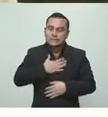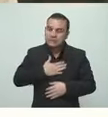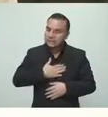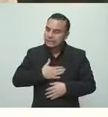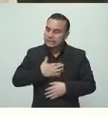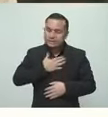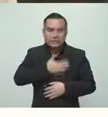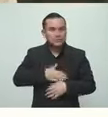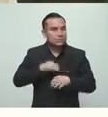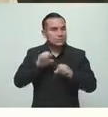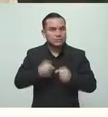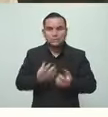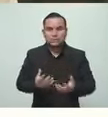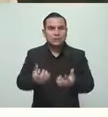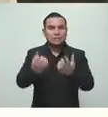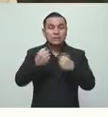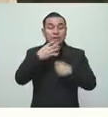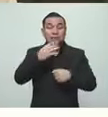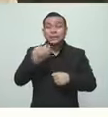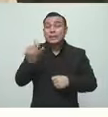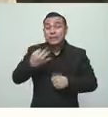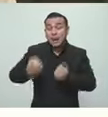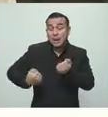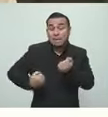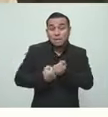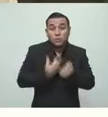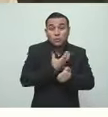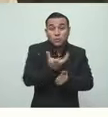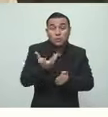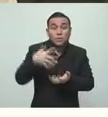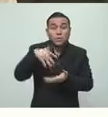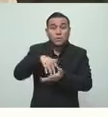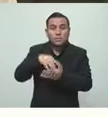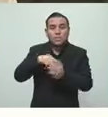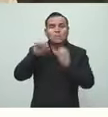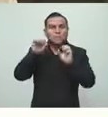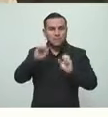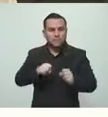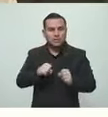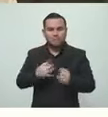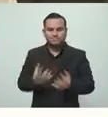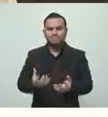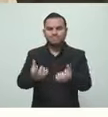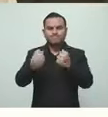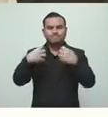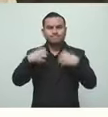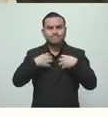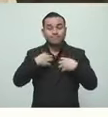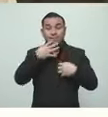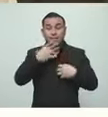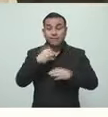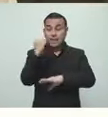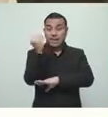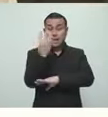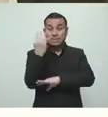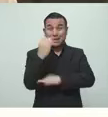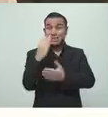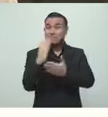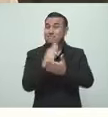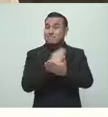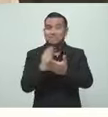Necesitamos el apoyo realmente de todos para poder salir adelante. Esta emergencia realmente nadie la vio venir,